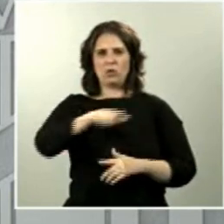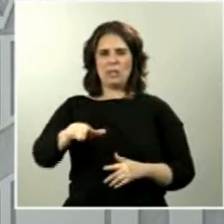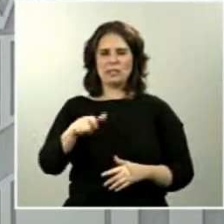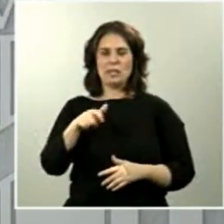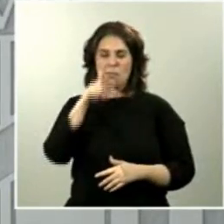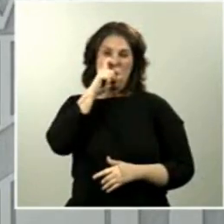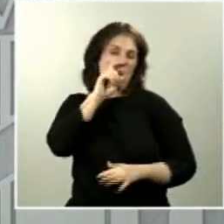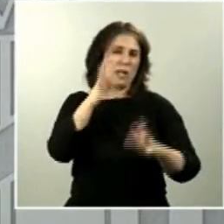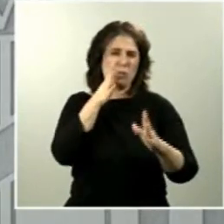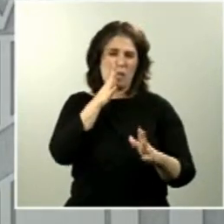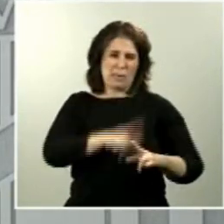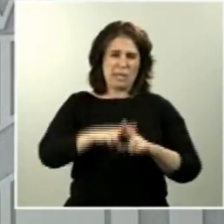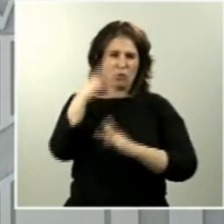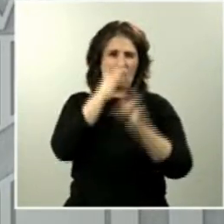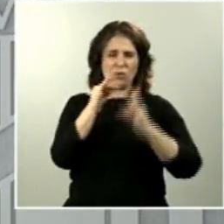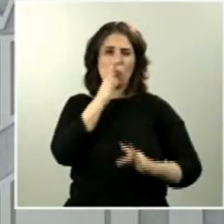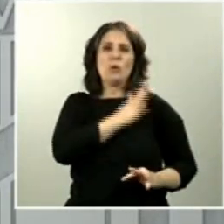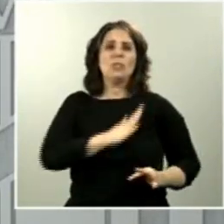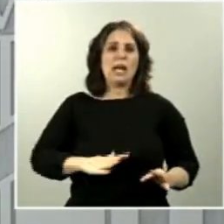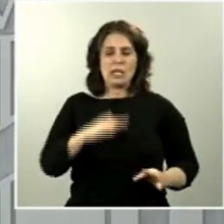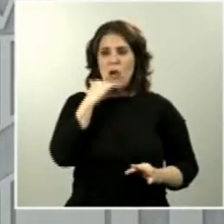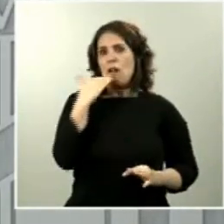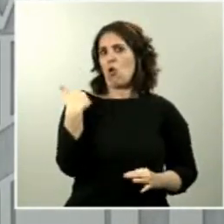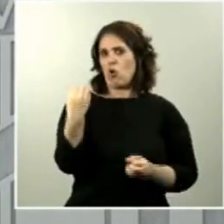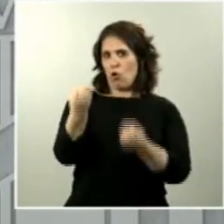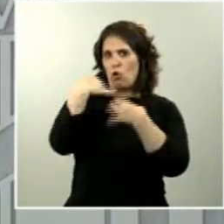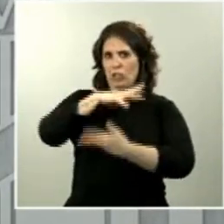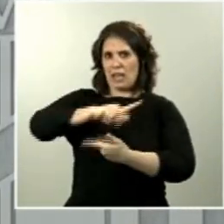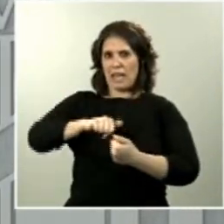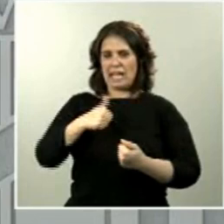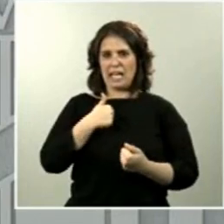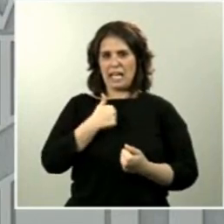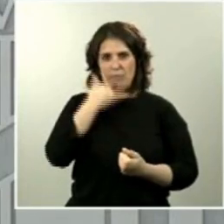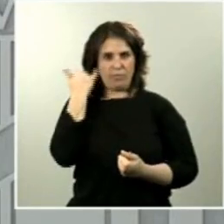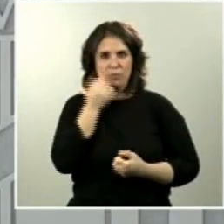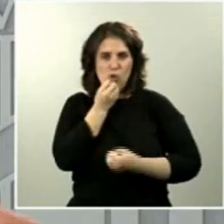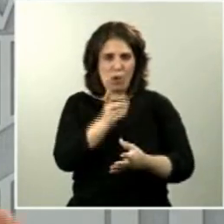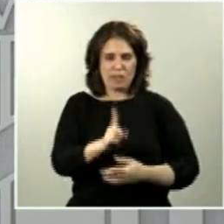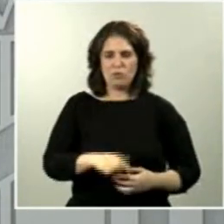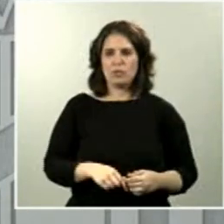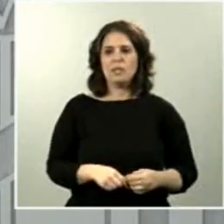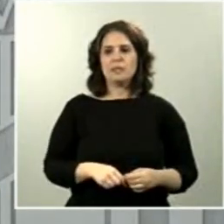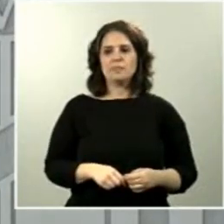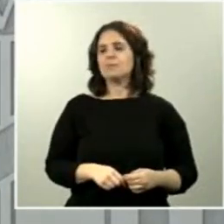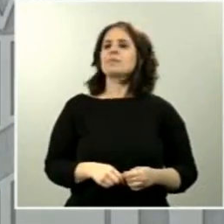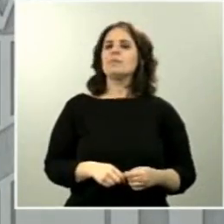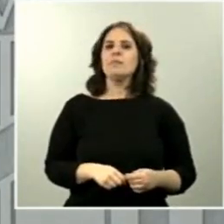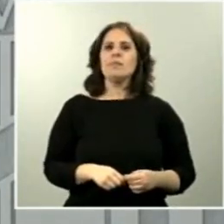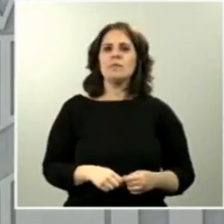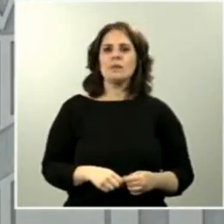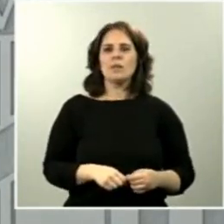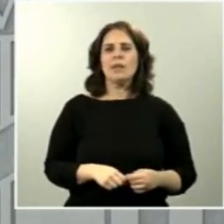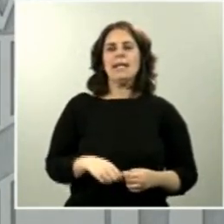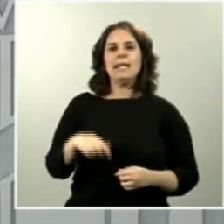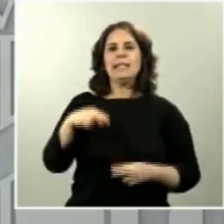por si tenemos algún balance reciente que se nos haya podido transmitir. Y en relación con la inspección de trabajo, la inspección de trabajo, su